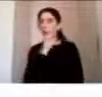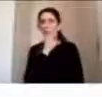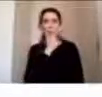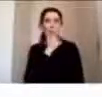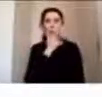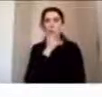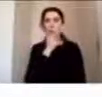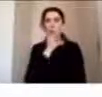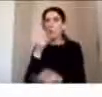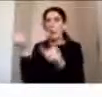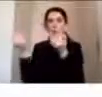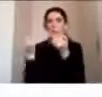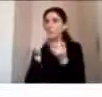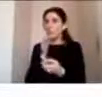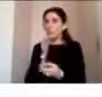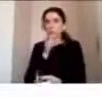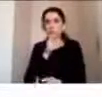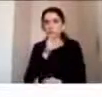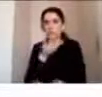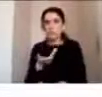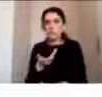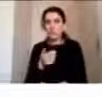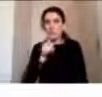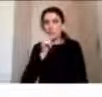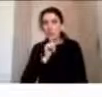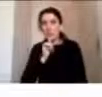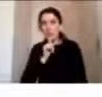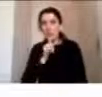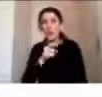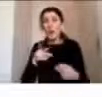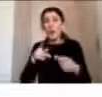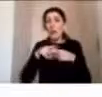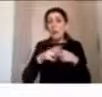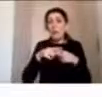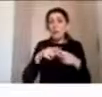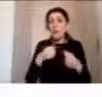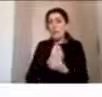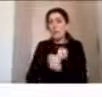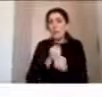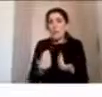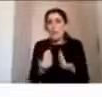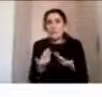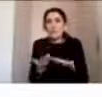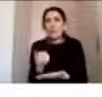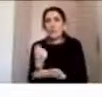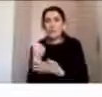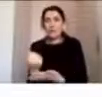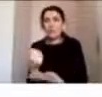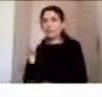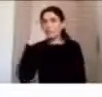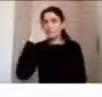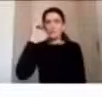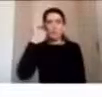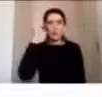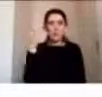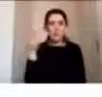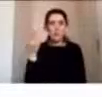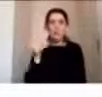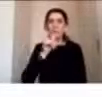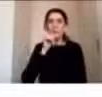que no podíamos entregarles todas las herramientas o por desconocimiento o por sentir que nos faltaba el apoyo